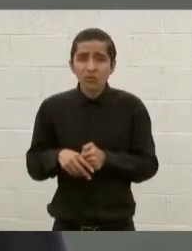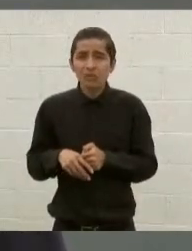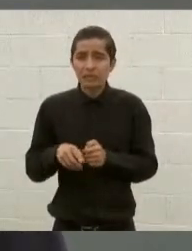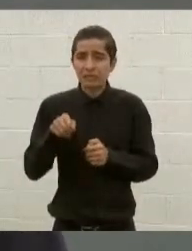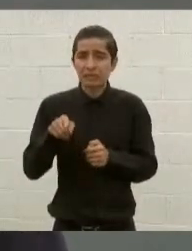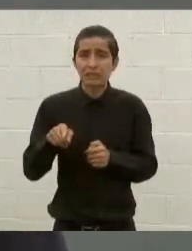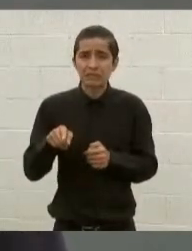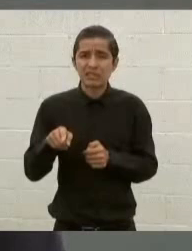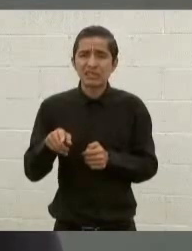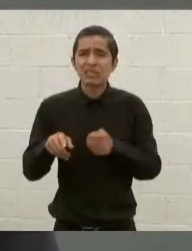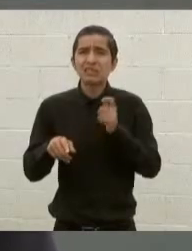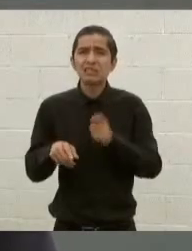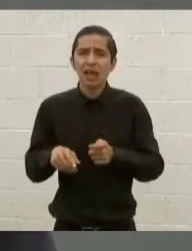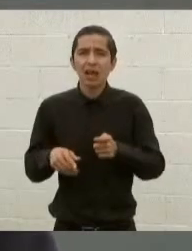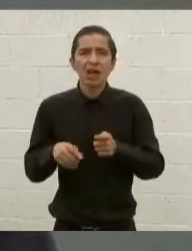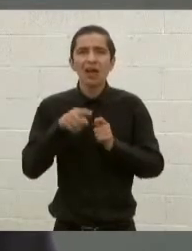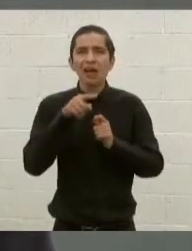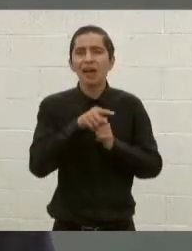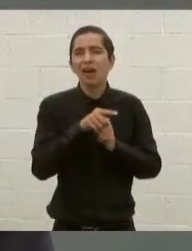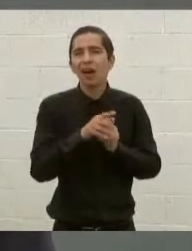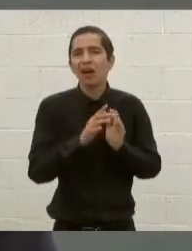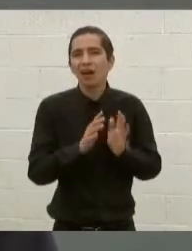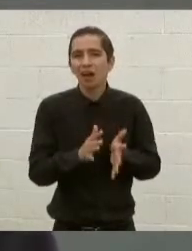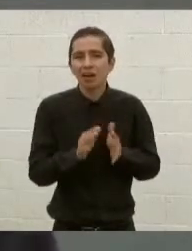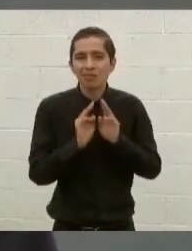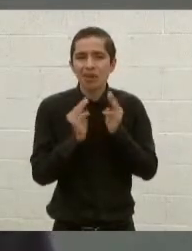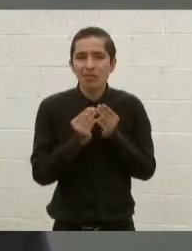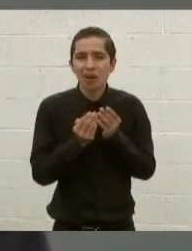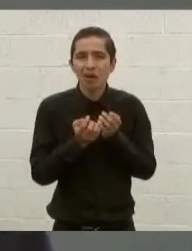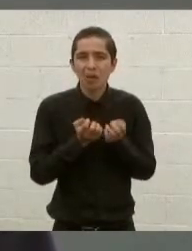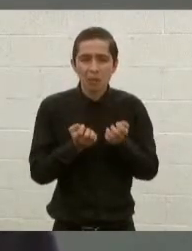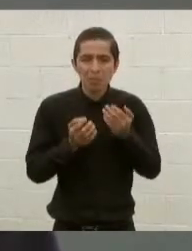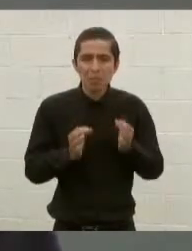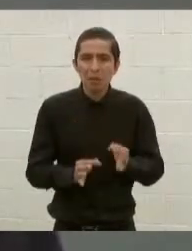gran capacidad de fuego.